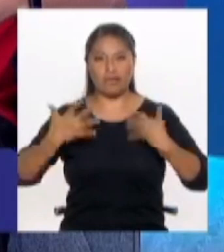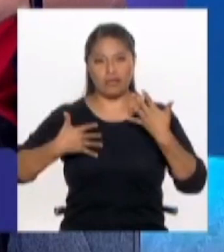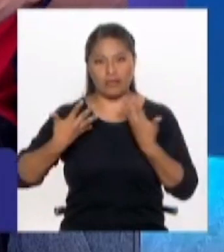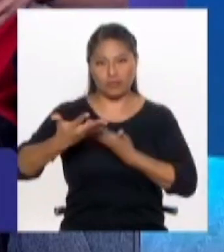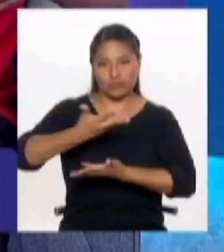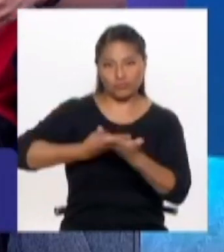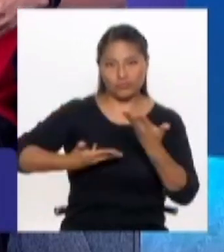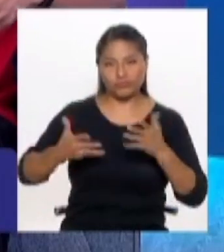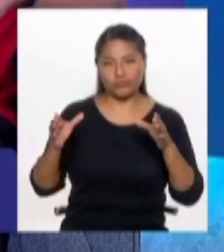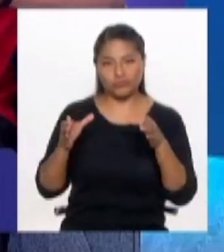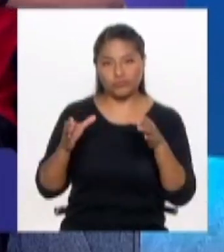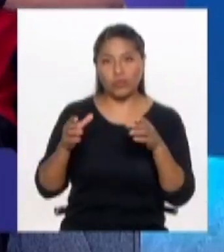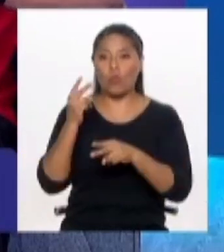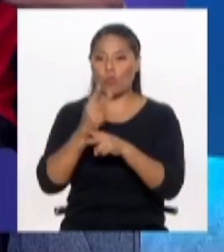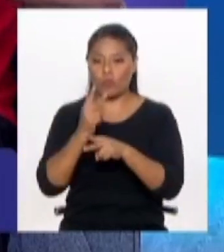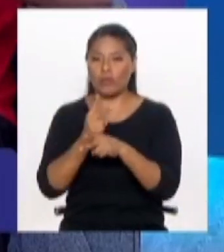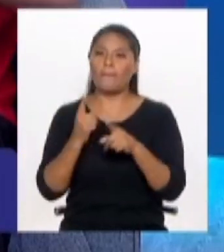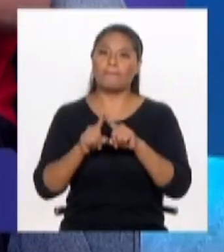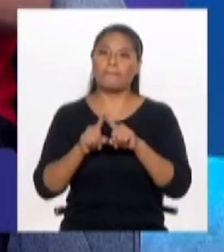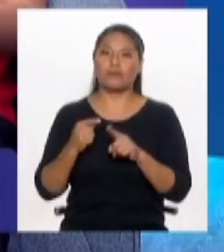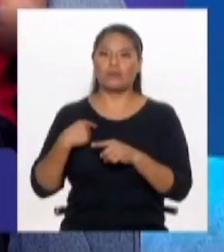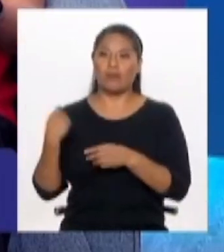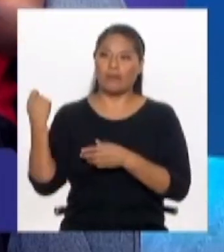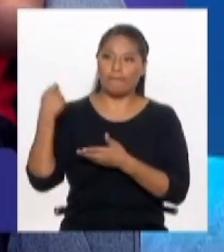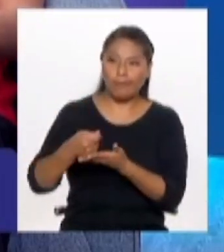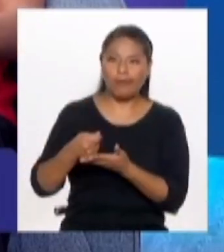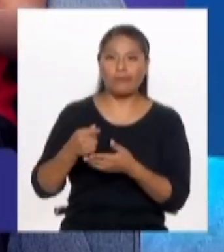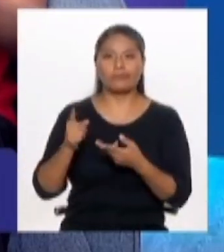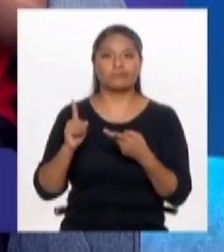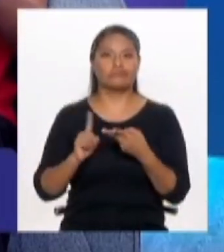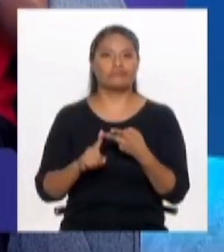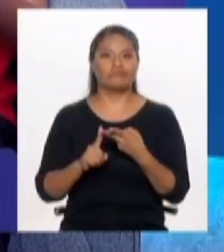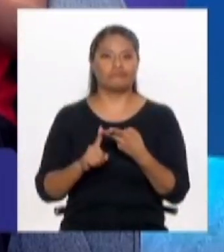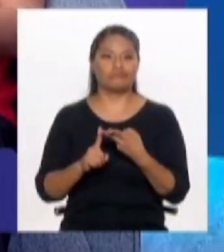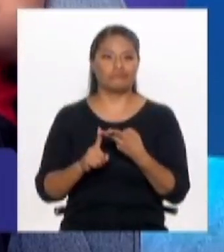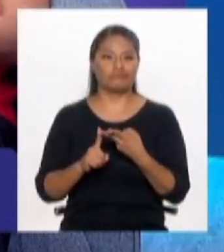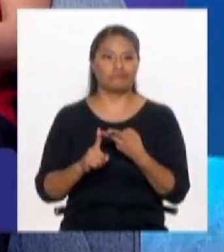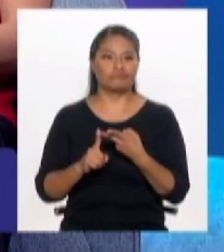si es un espacio segregado, al que pago y del que no entra...